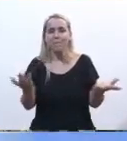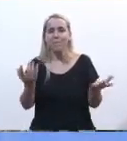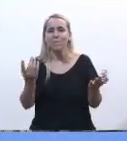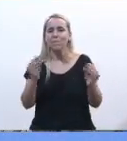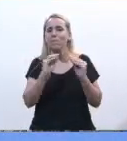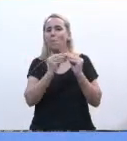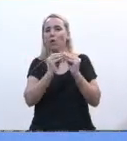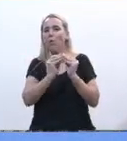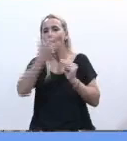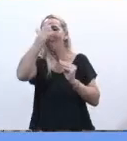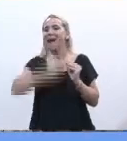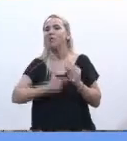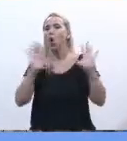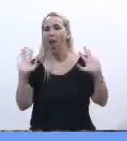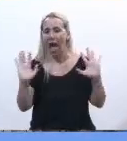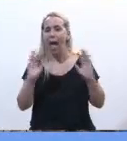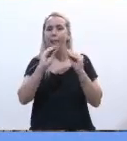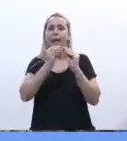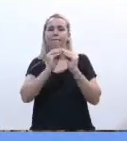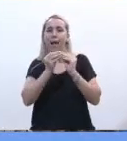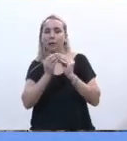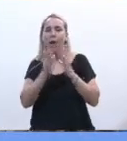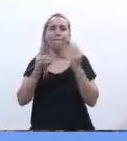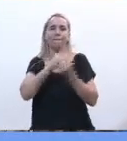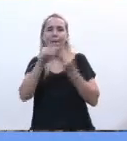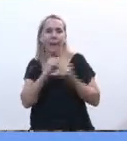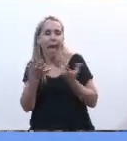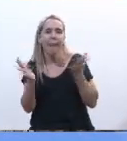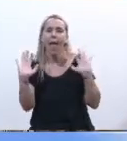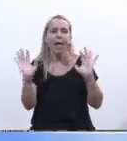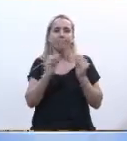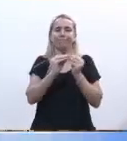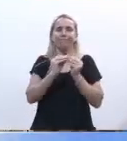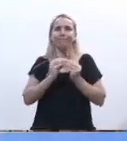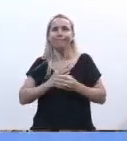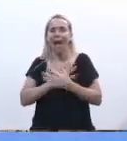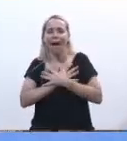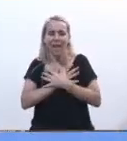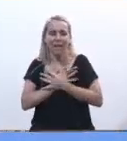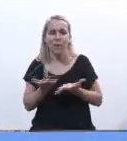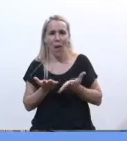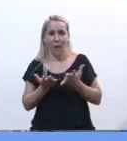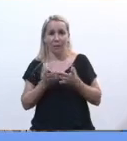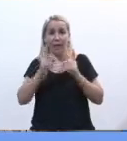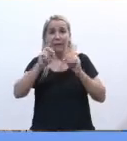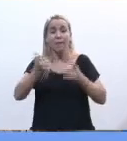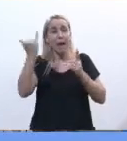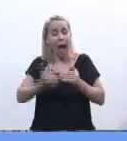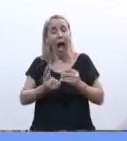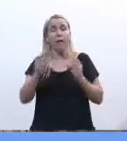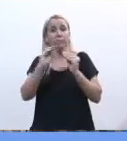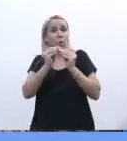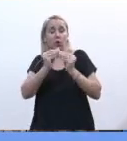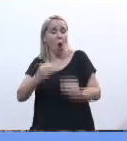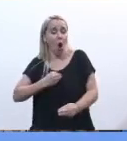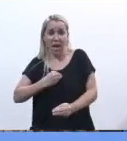personales, de razones familiares, de razones afectivas, también de enfoques religiosos,